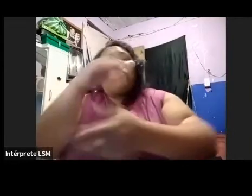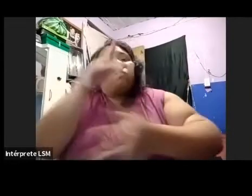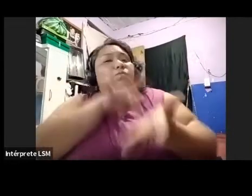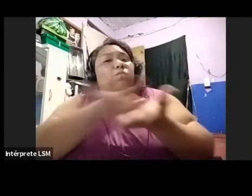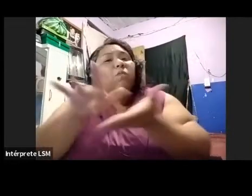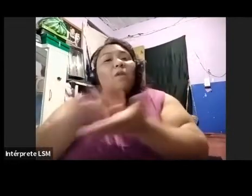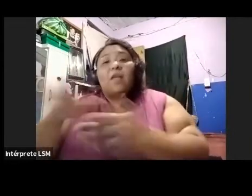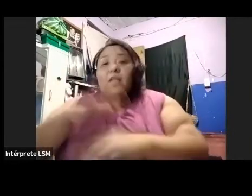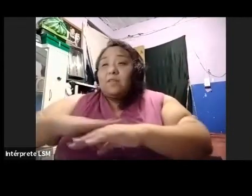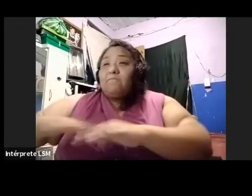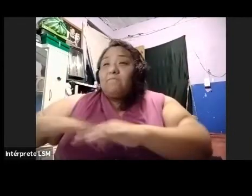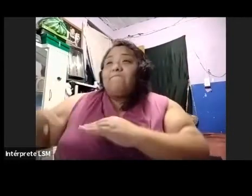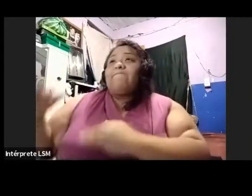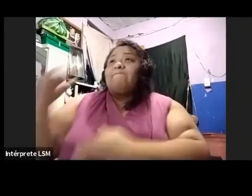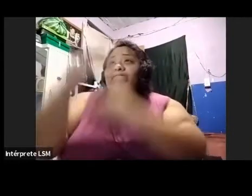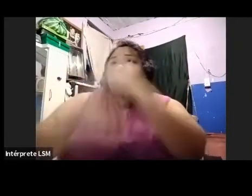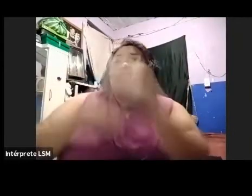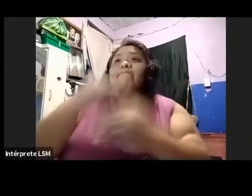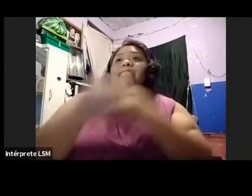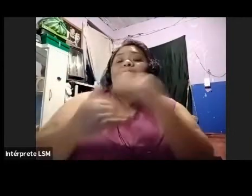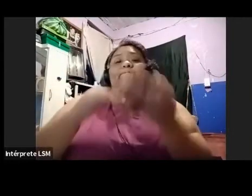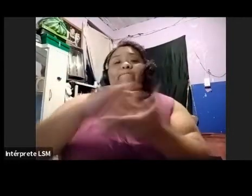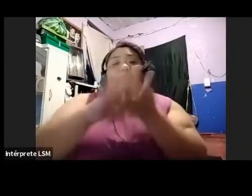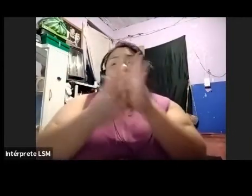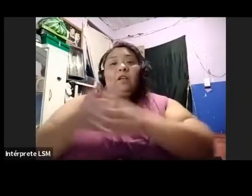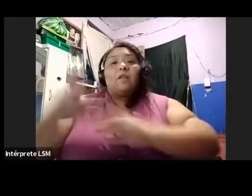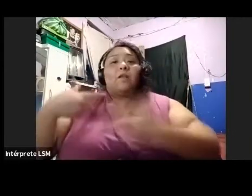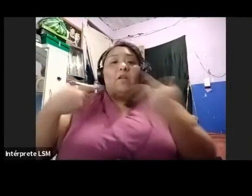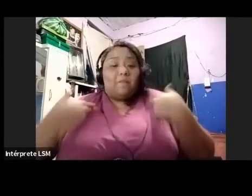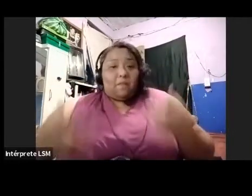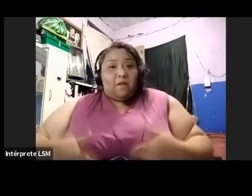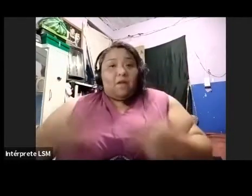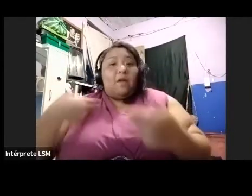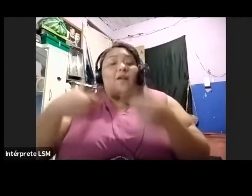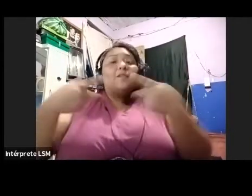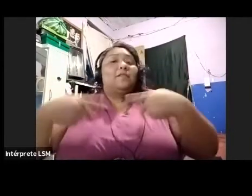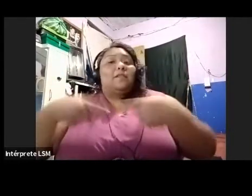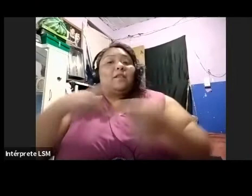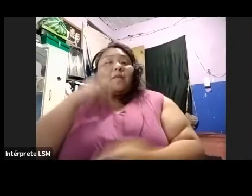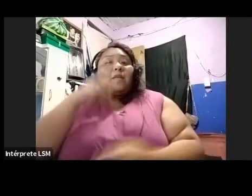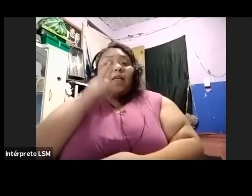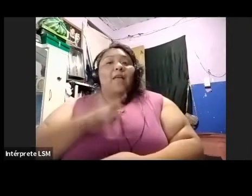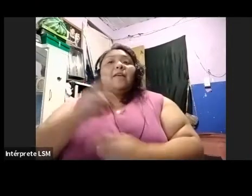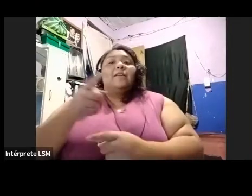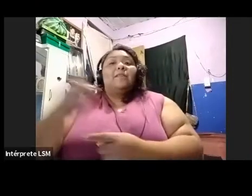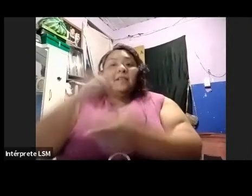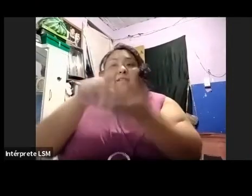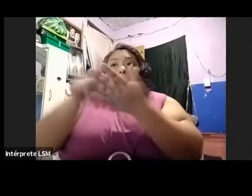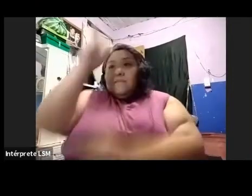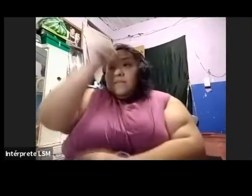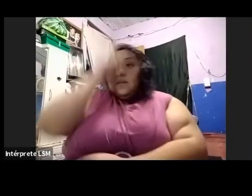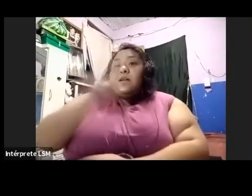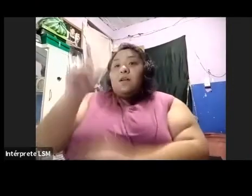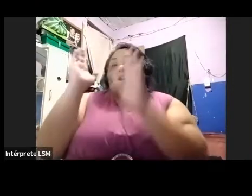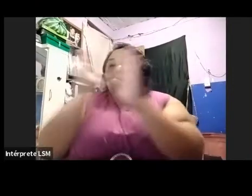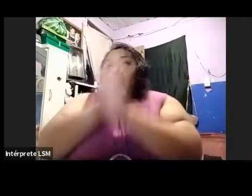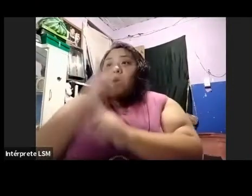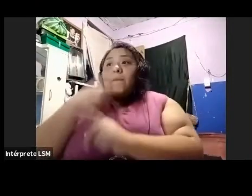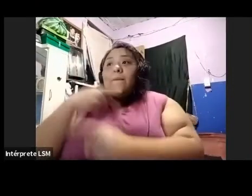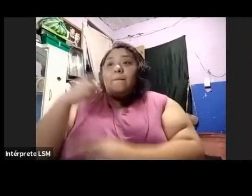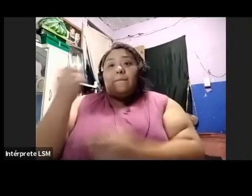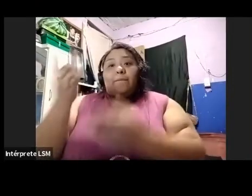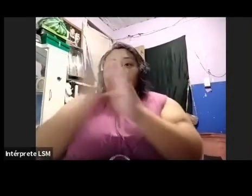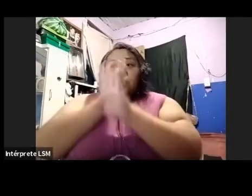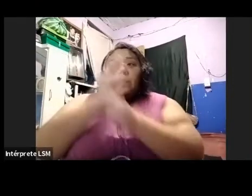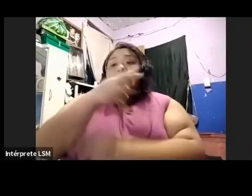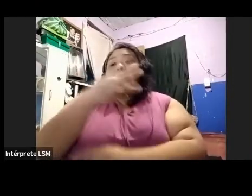humanos. Desde mis luces y sombras, estaré 365 días a tu lado. Es un libro que te va a acompañar y